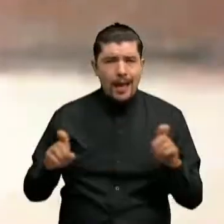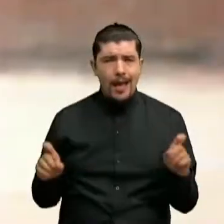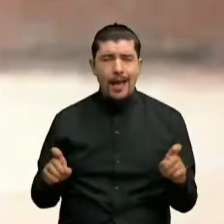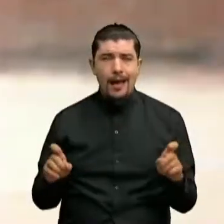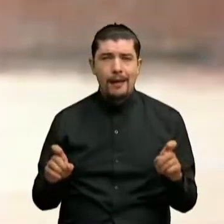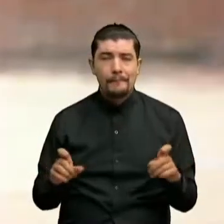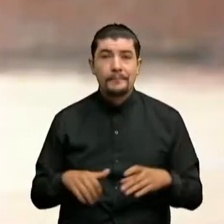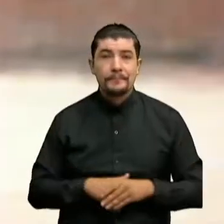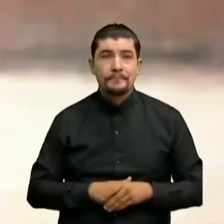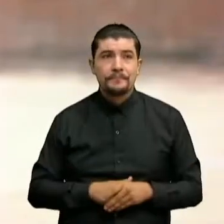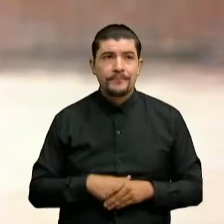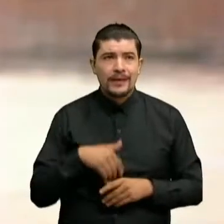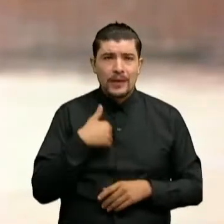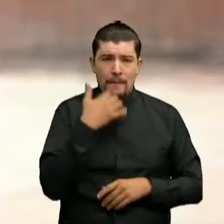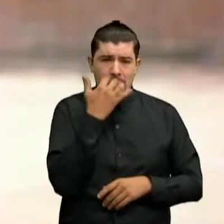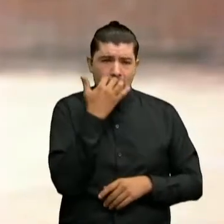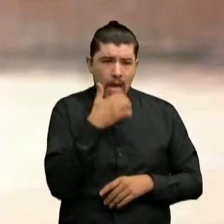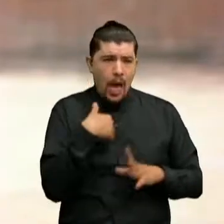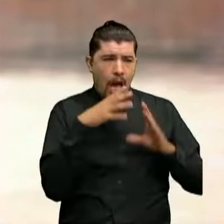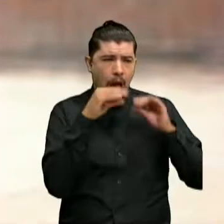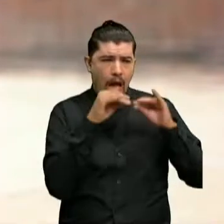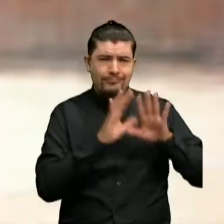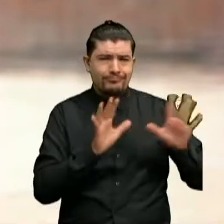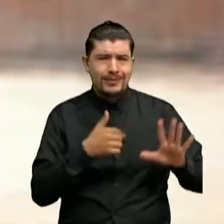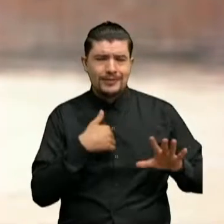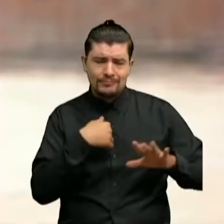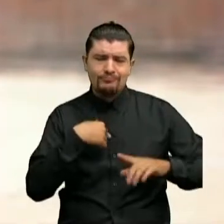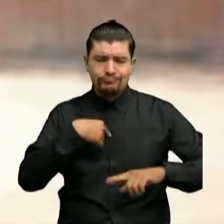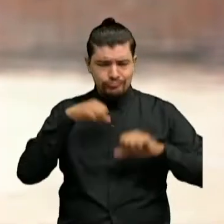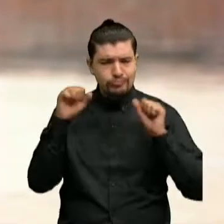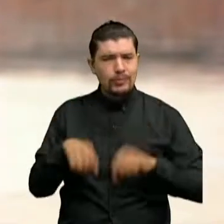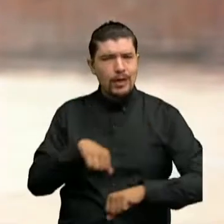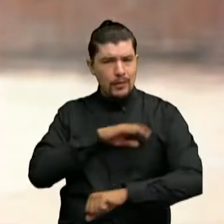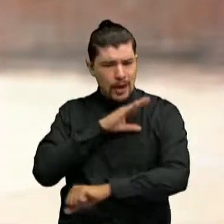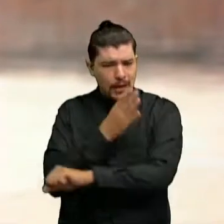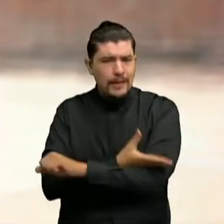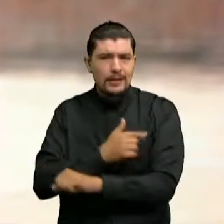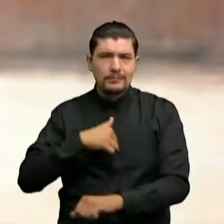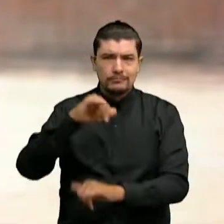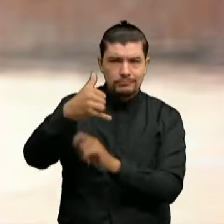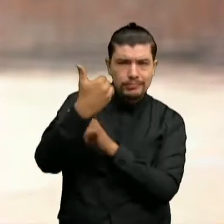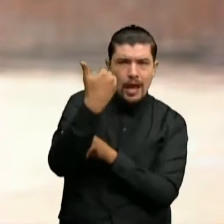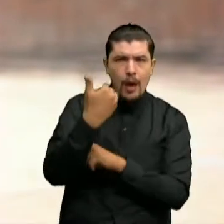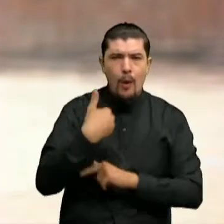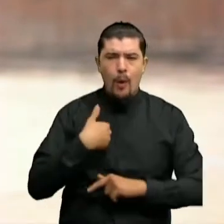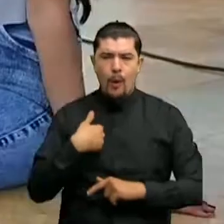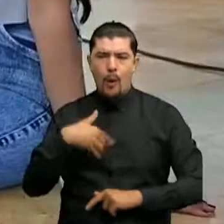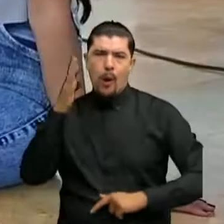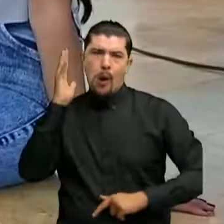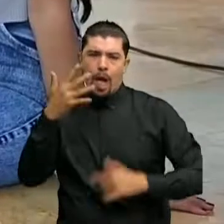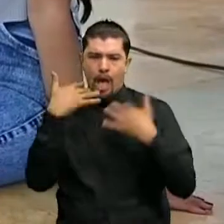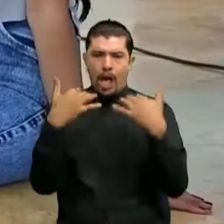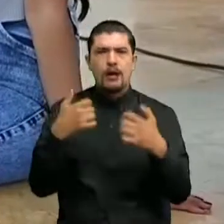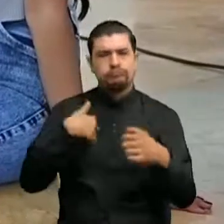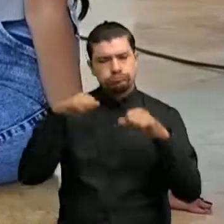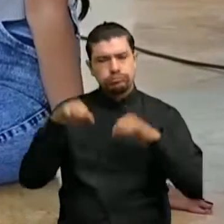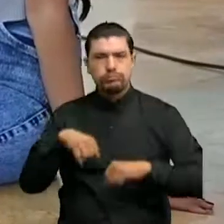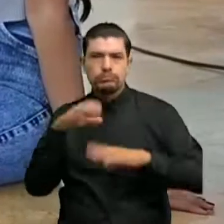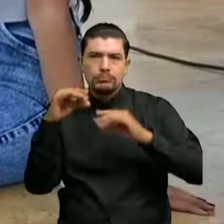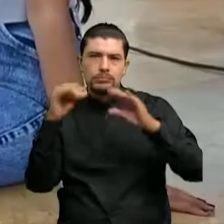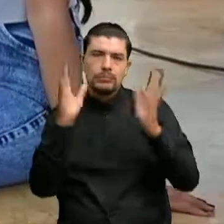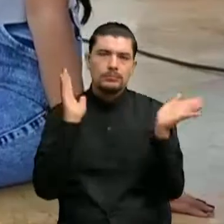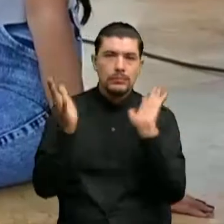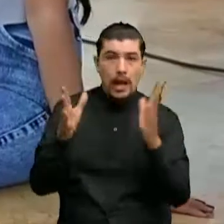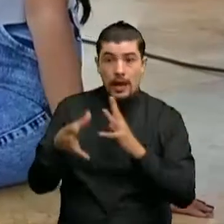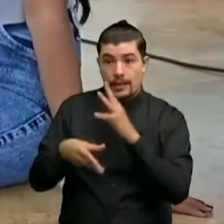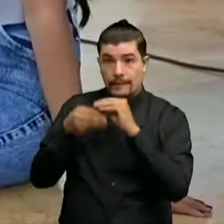Dejé miedo de hablar Frente a la cámara y a la tarima También hicimos un